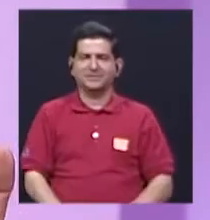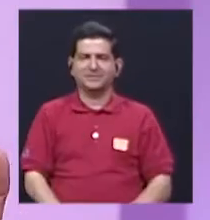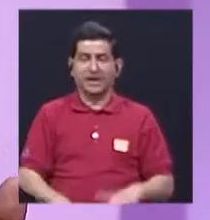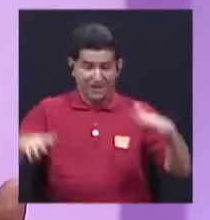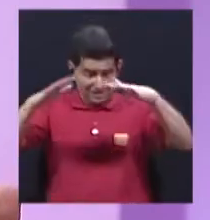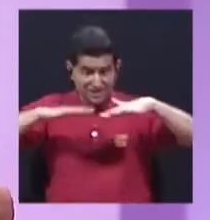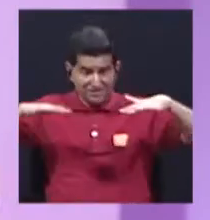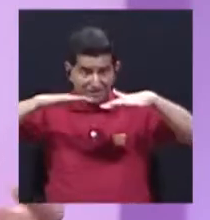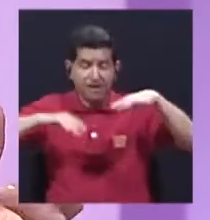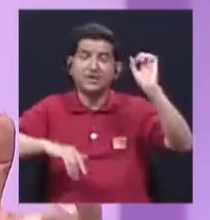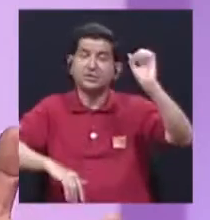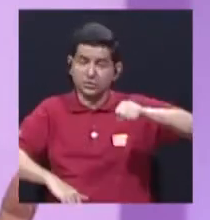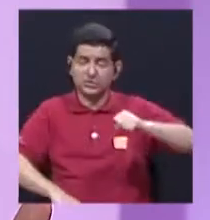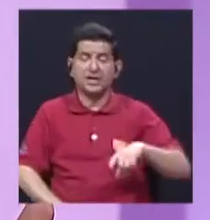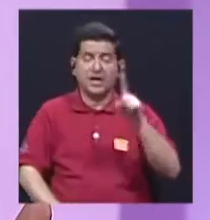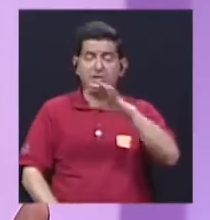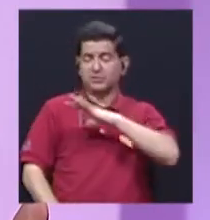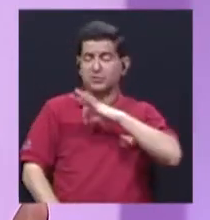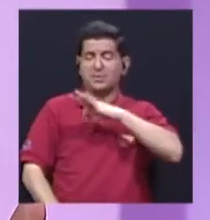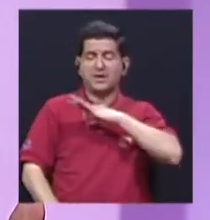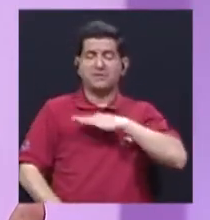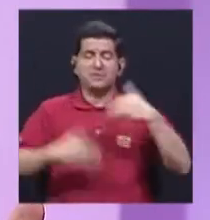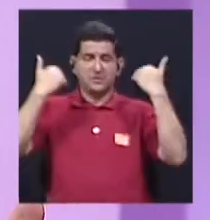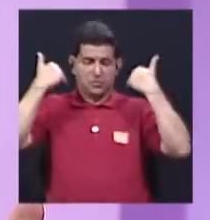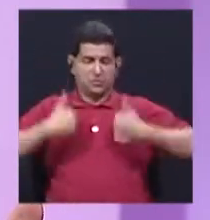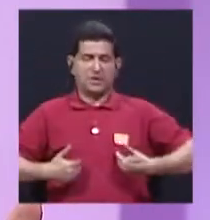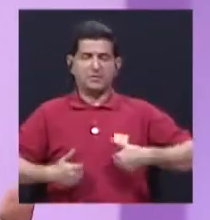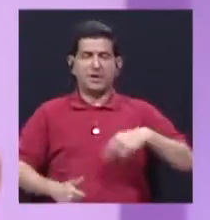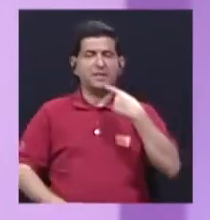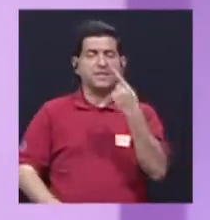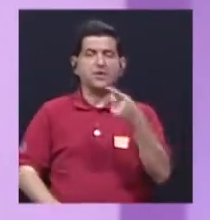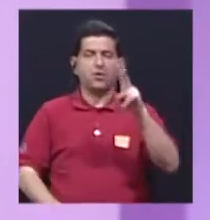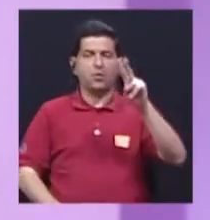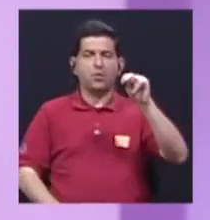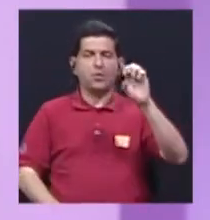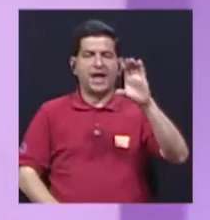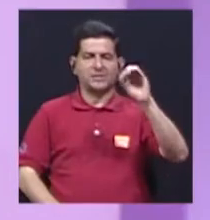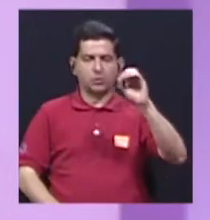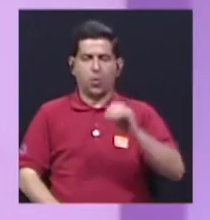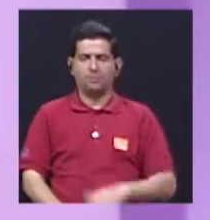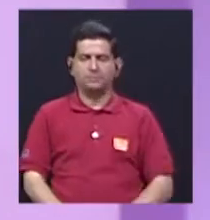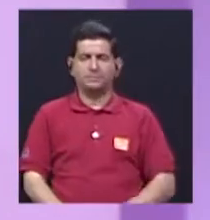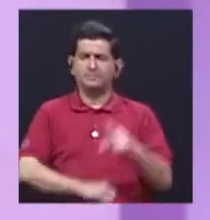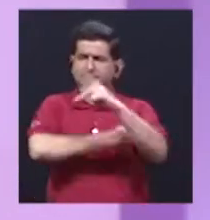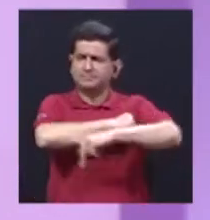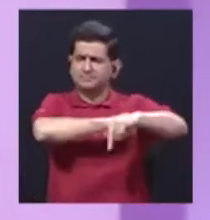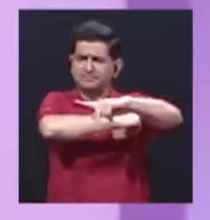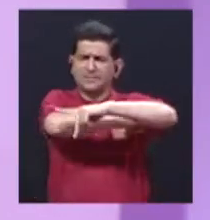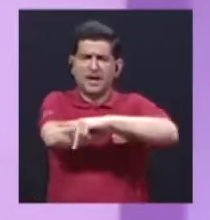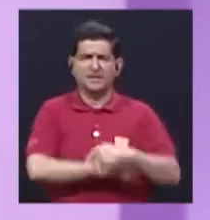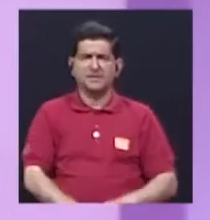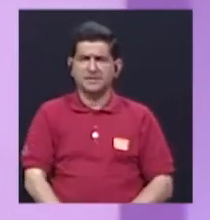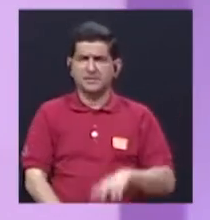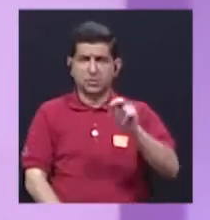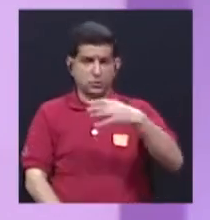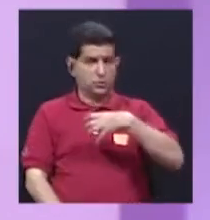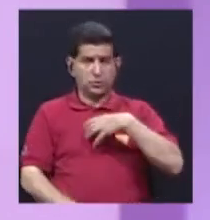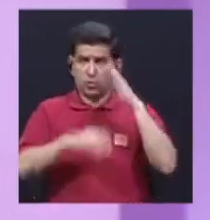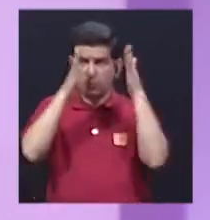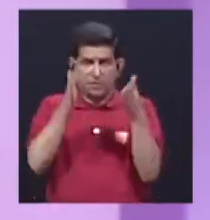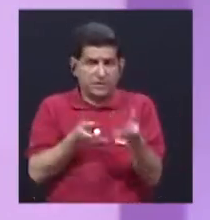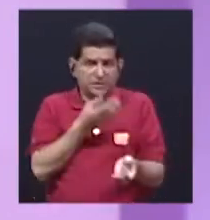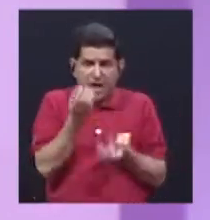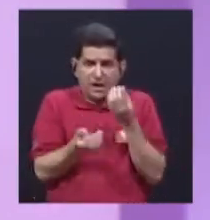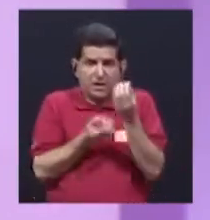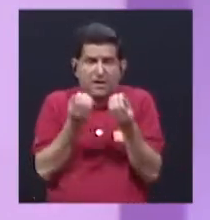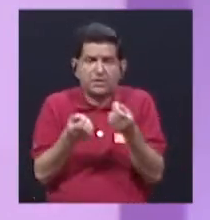por esto. Exactamente, es un bien de la humanidad, ha dicho la UNESCO, ¿verdad? Entonces, los estados lo que tienen que hacer, que no son dueños de este espacio, lo que